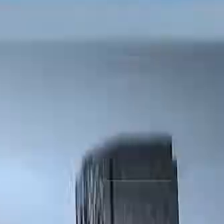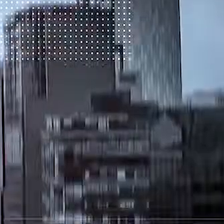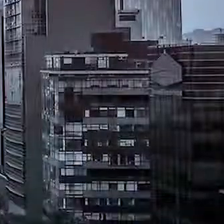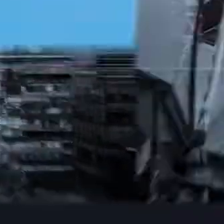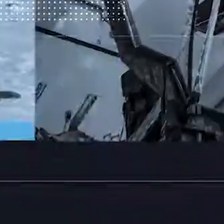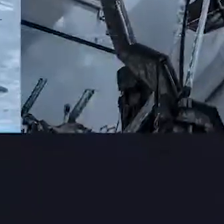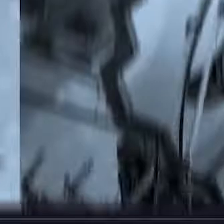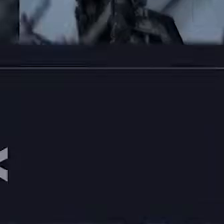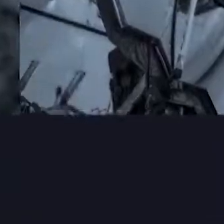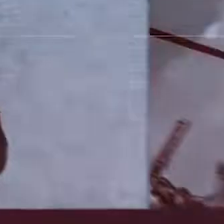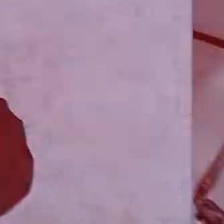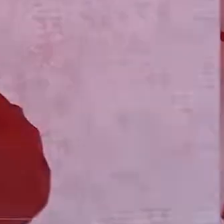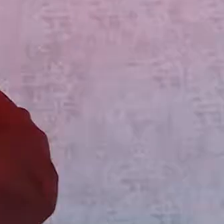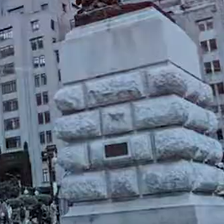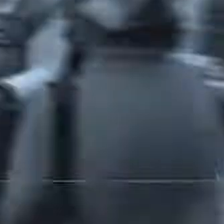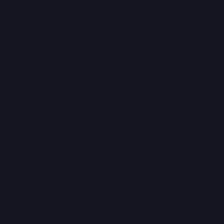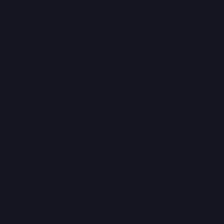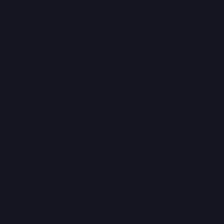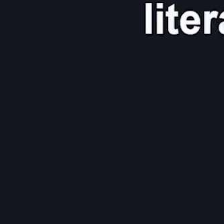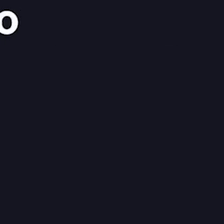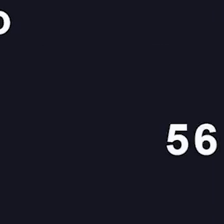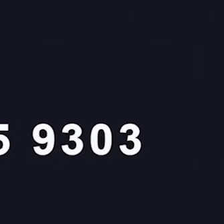Con información de Literal México.